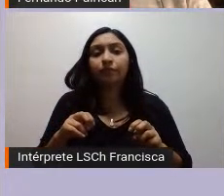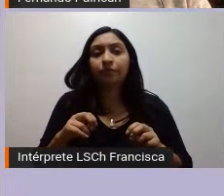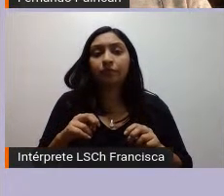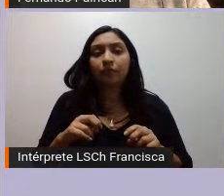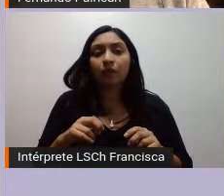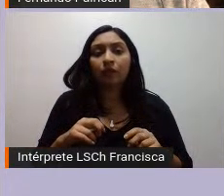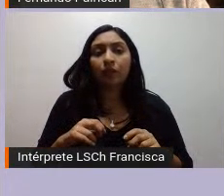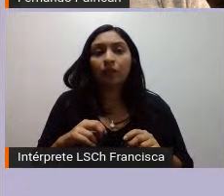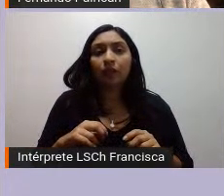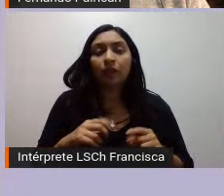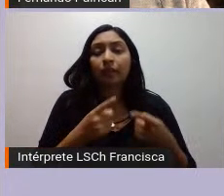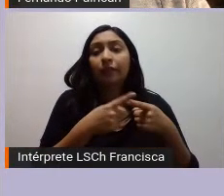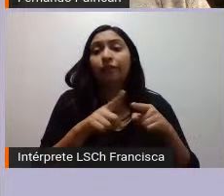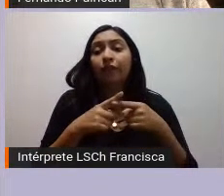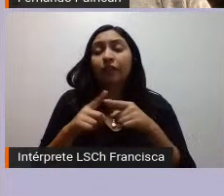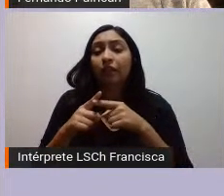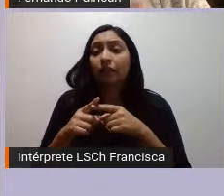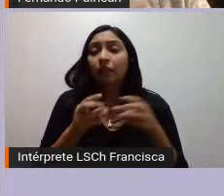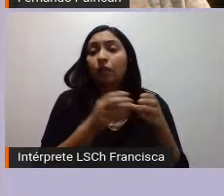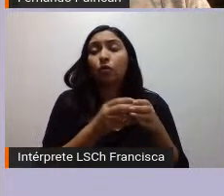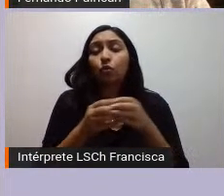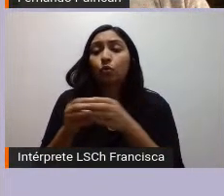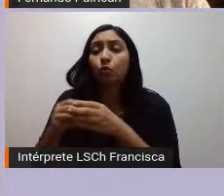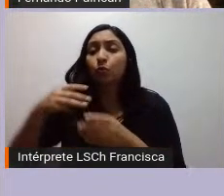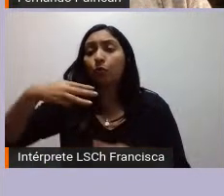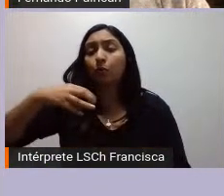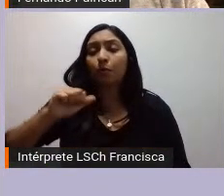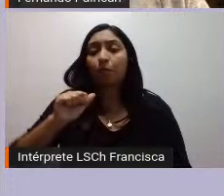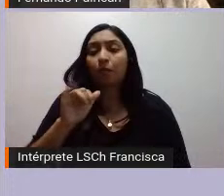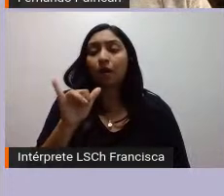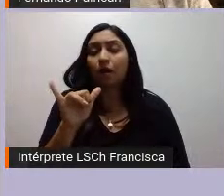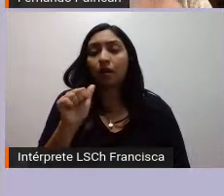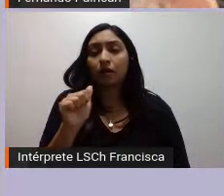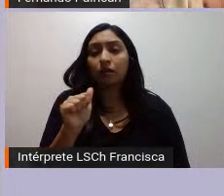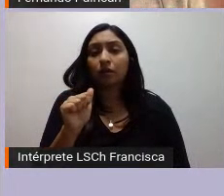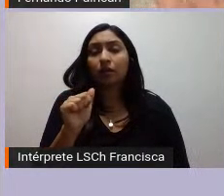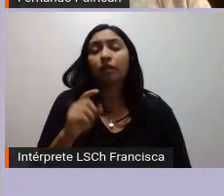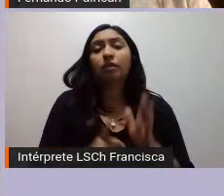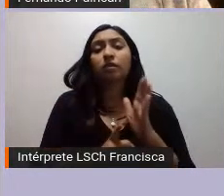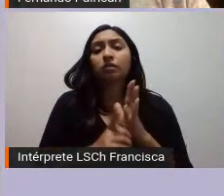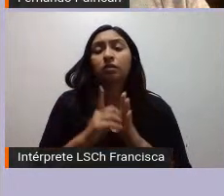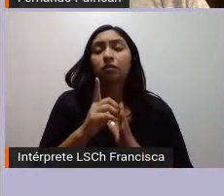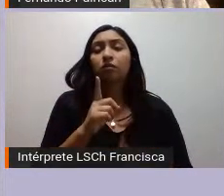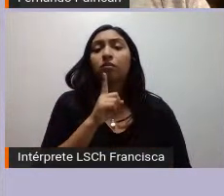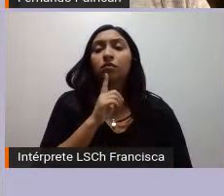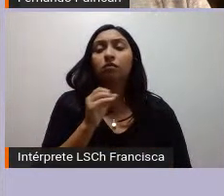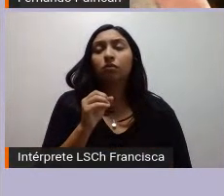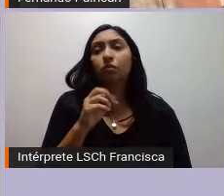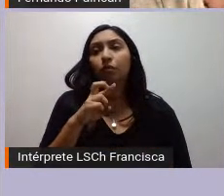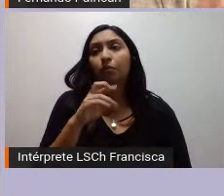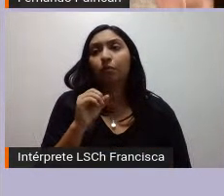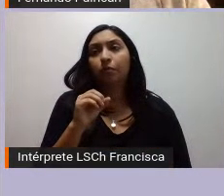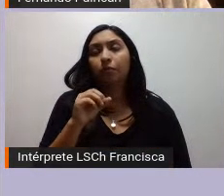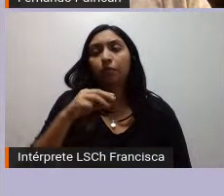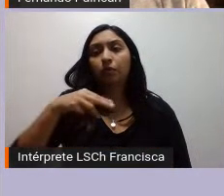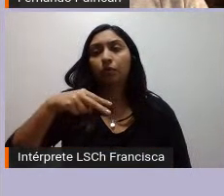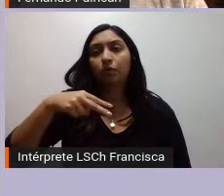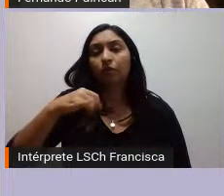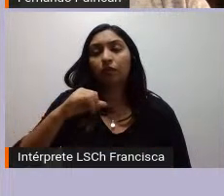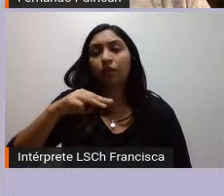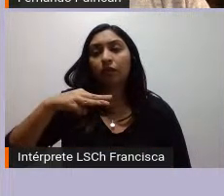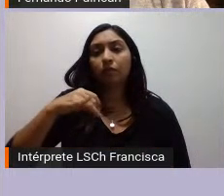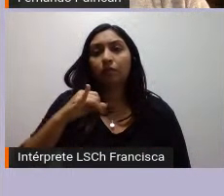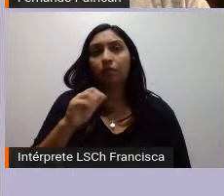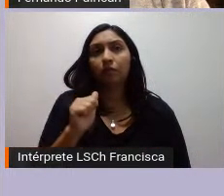corrientes mayas que existen a su interior que estarían desarrollados más por su toponimia más que esta idea un poco de History Channel de lo